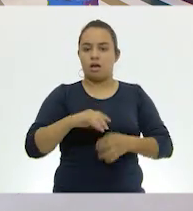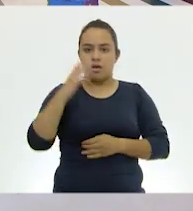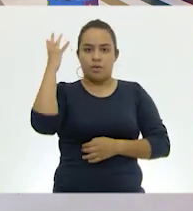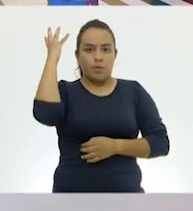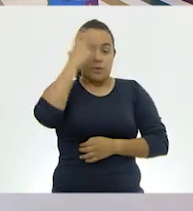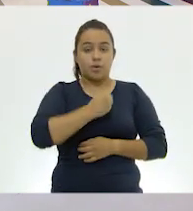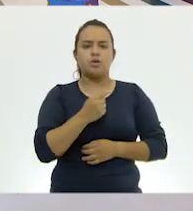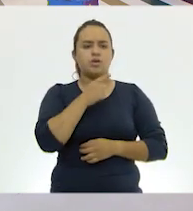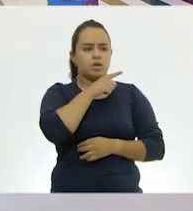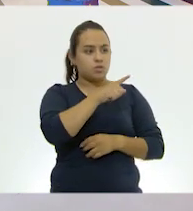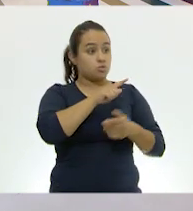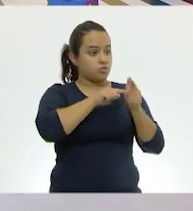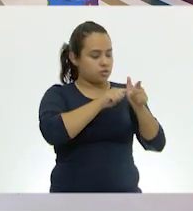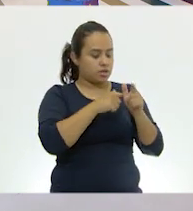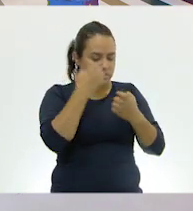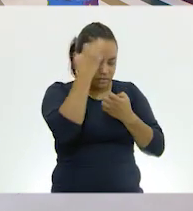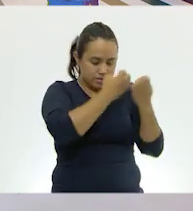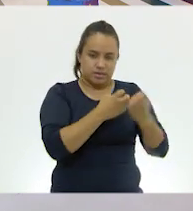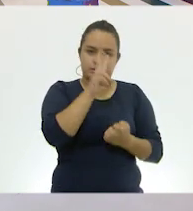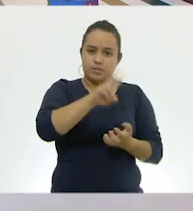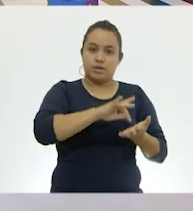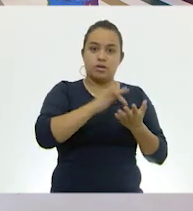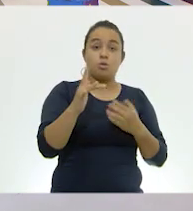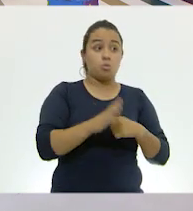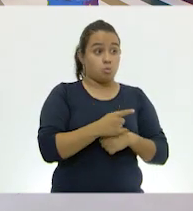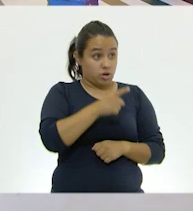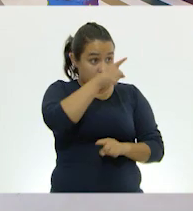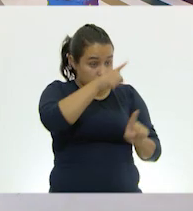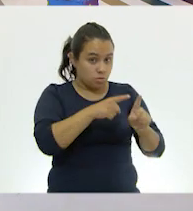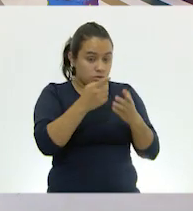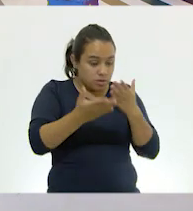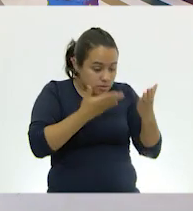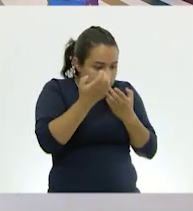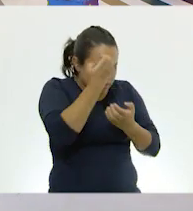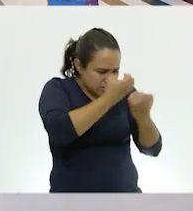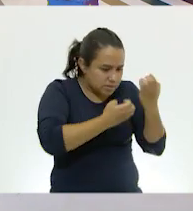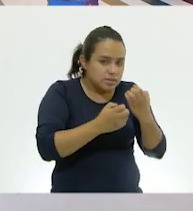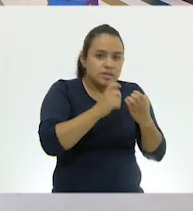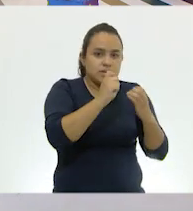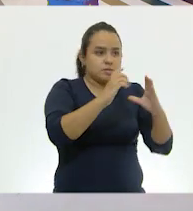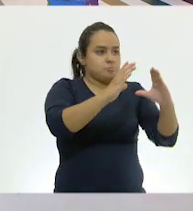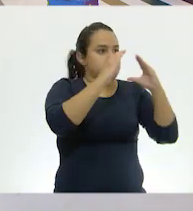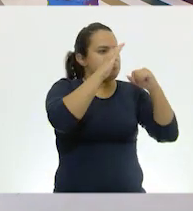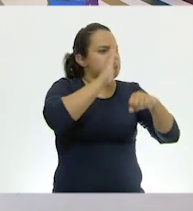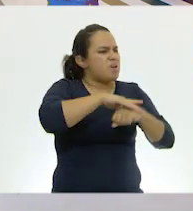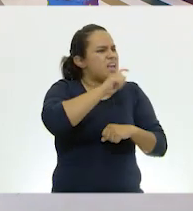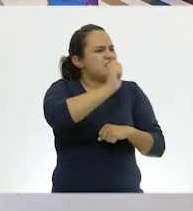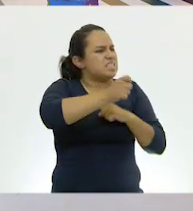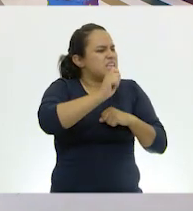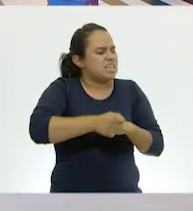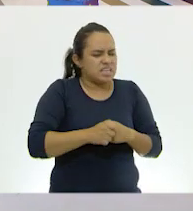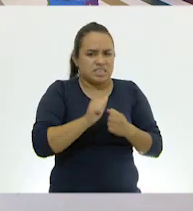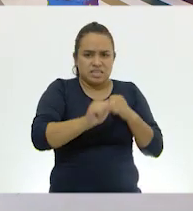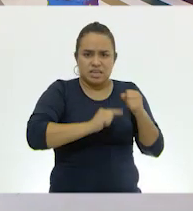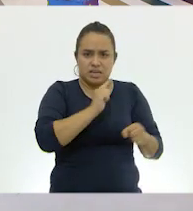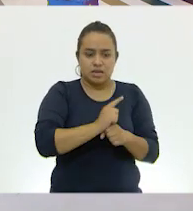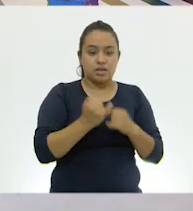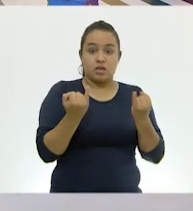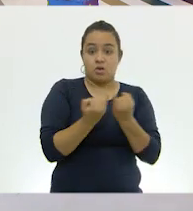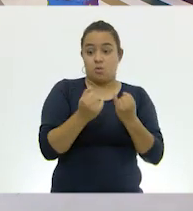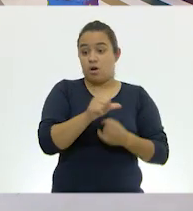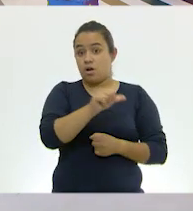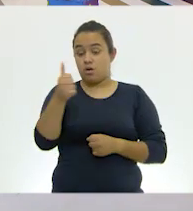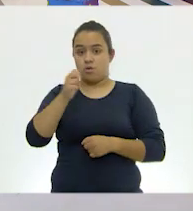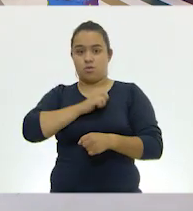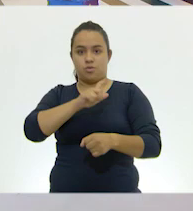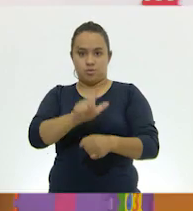te agradecemos que sigas estudiándolos porque personas como tú son las que nos van a enseñar a nosotros más acerca de estos animales y otros especialistas